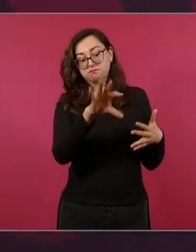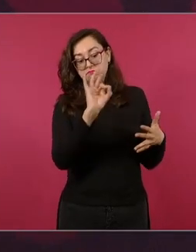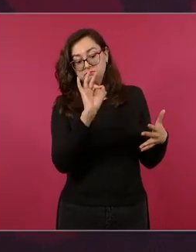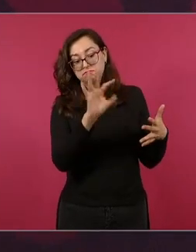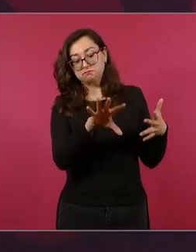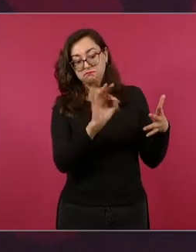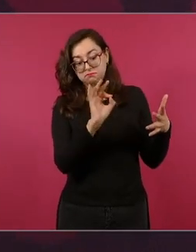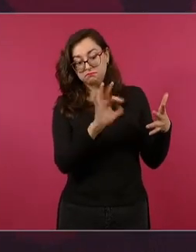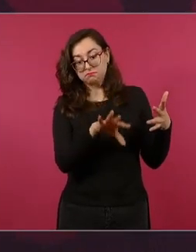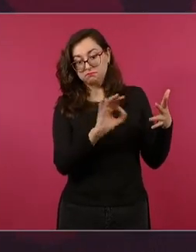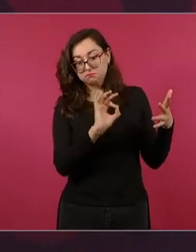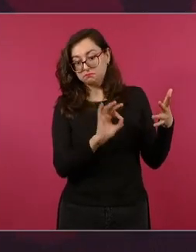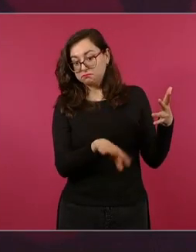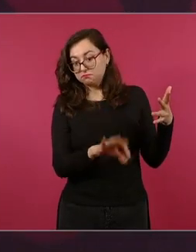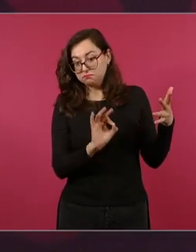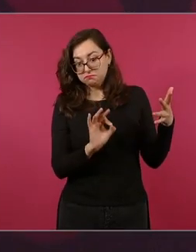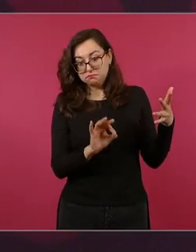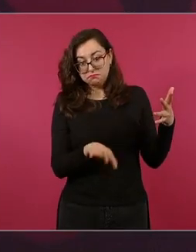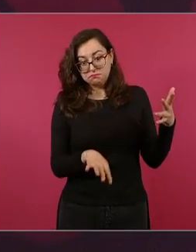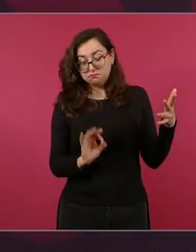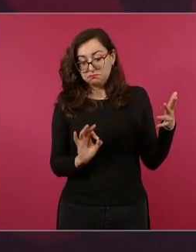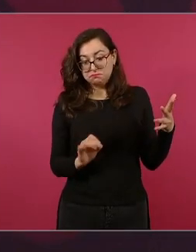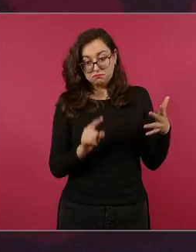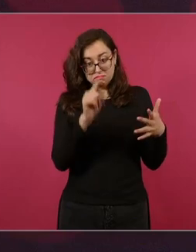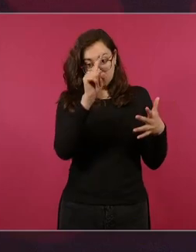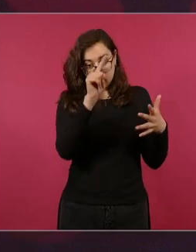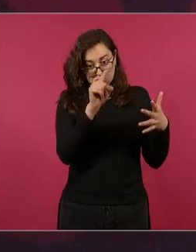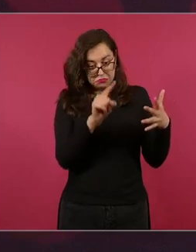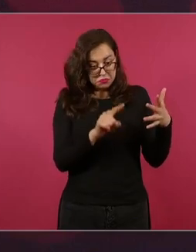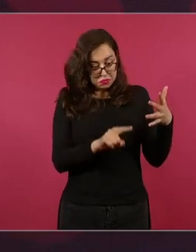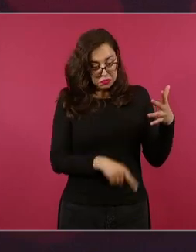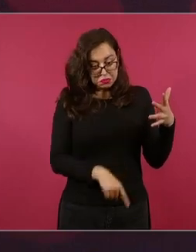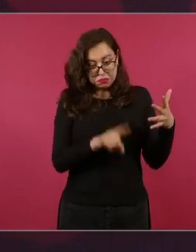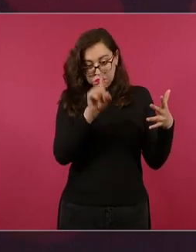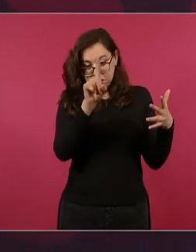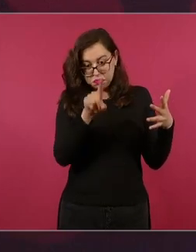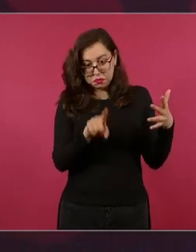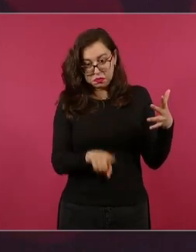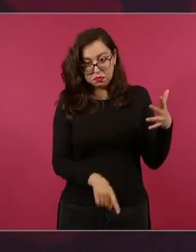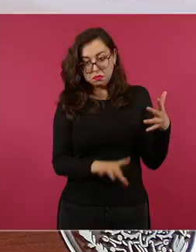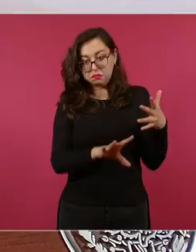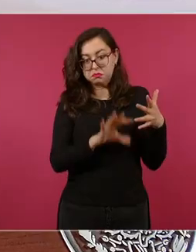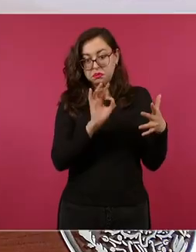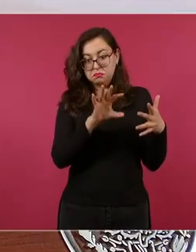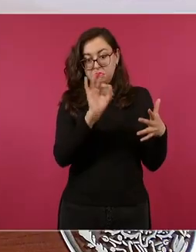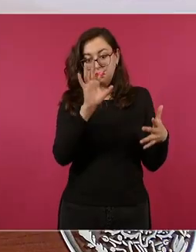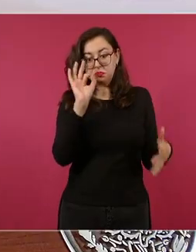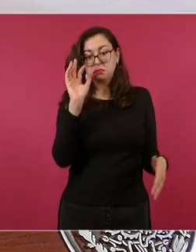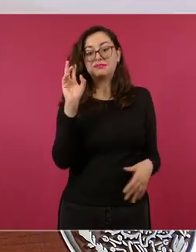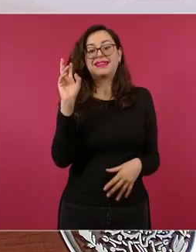puede ahí de los 300 elegir 30